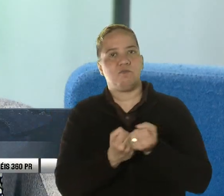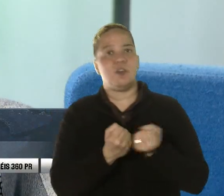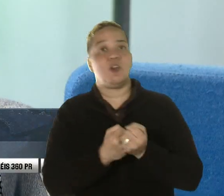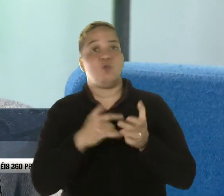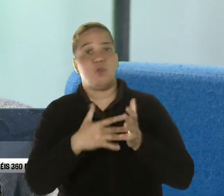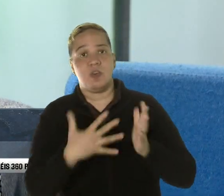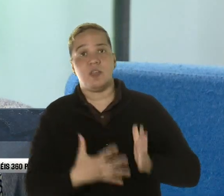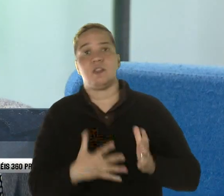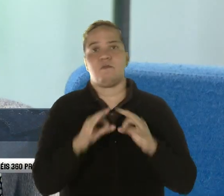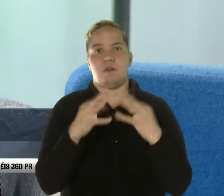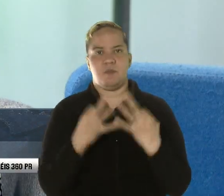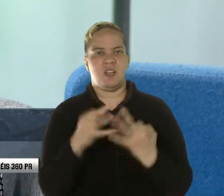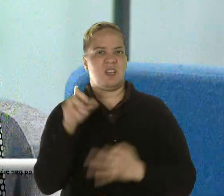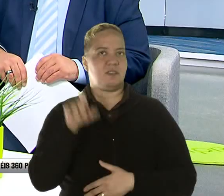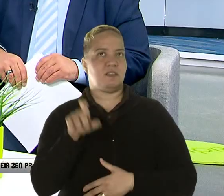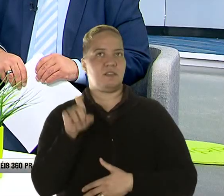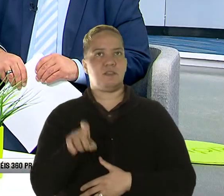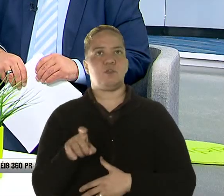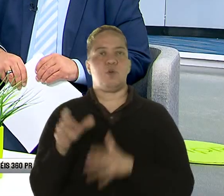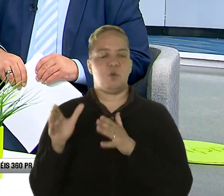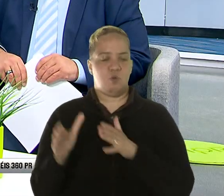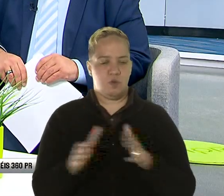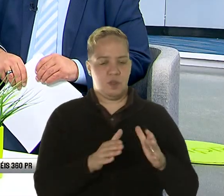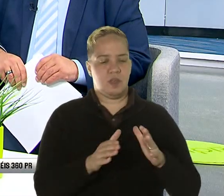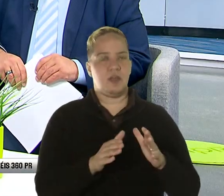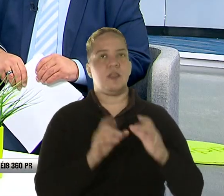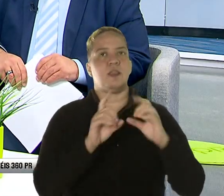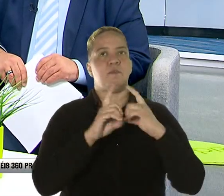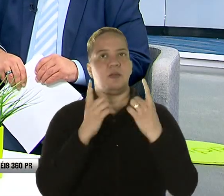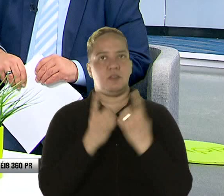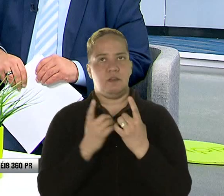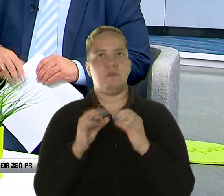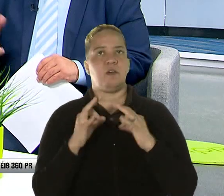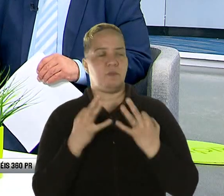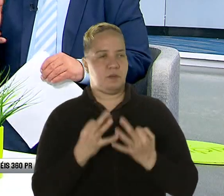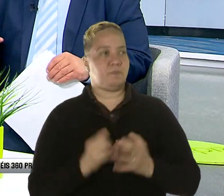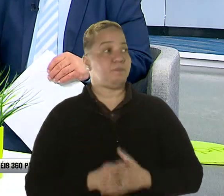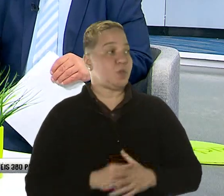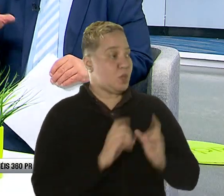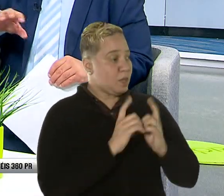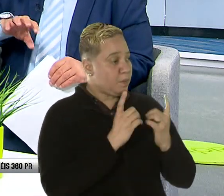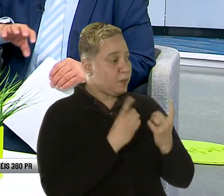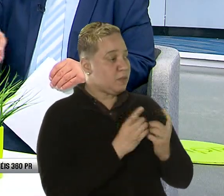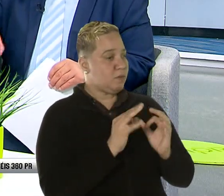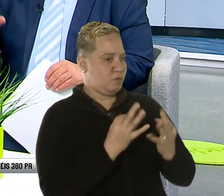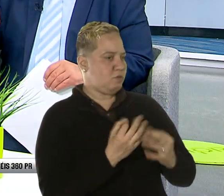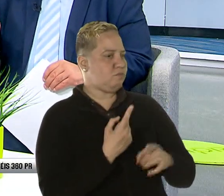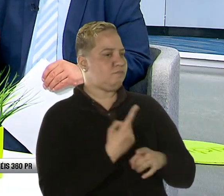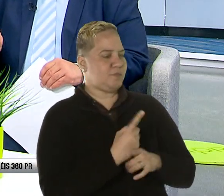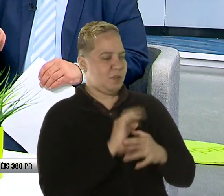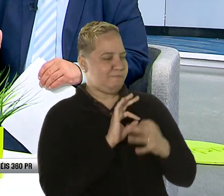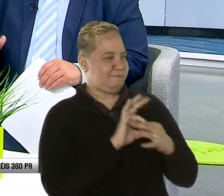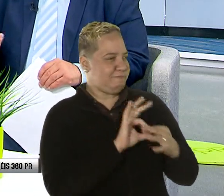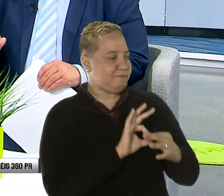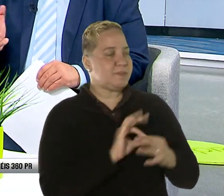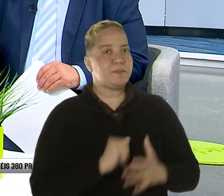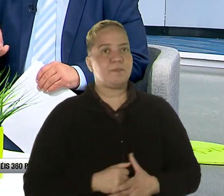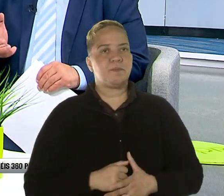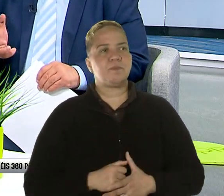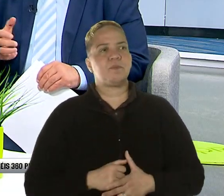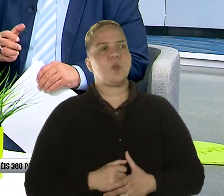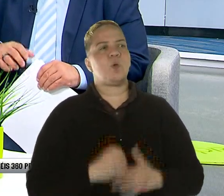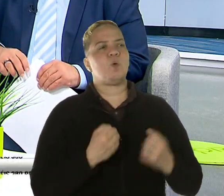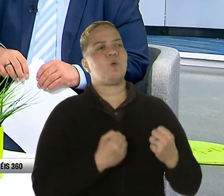a su familia que tanto necesitan en coordinación con el Departamento de la Familia. Con el Departamento de Familia, que es muy apropiado, porque está muy ligado. Mire, ¿cuántos trabajadores